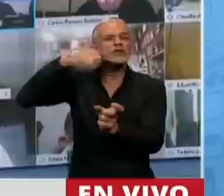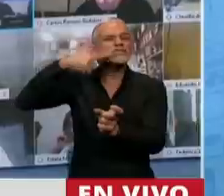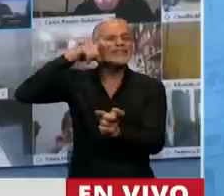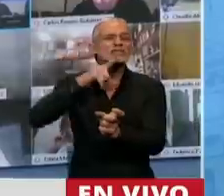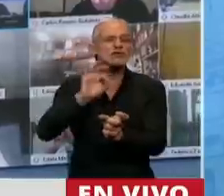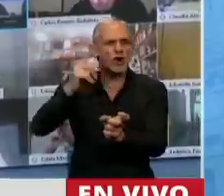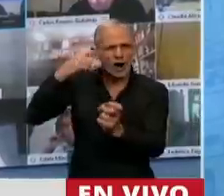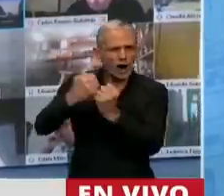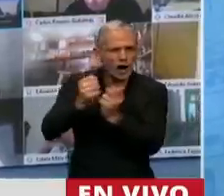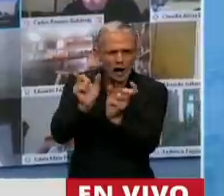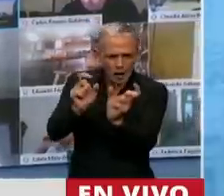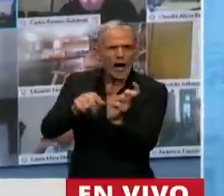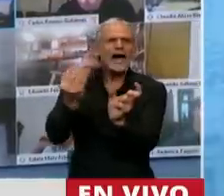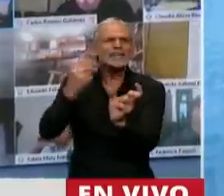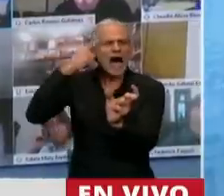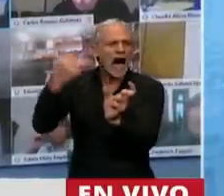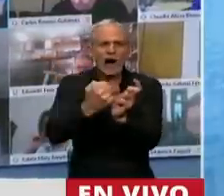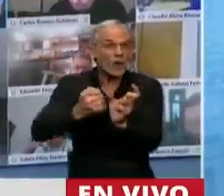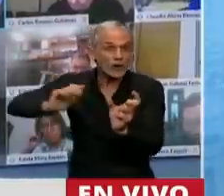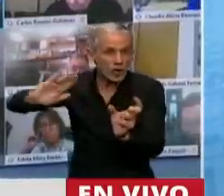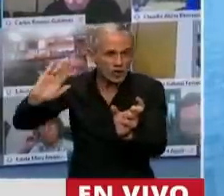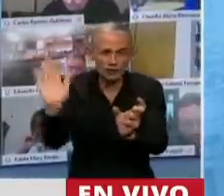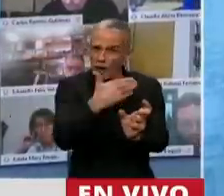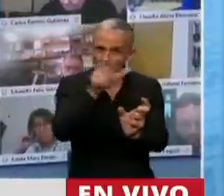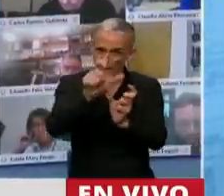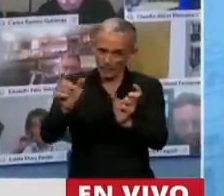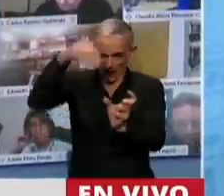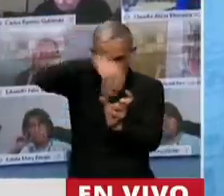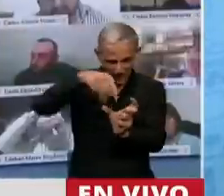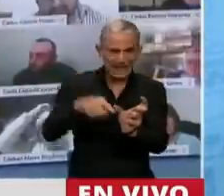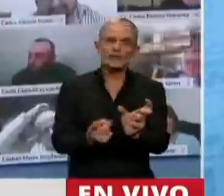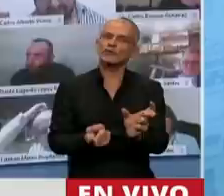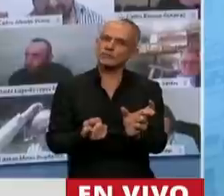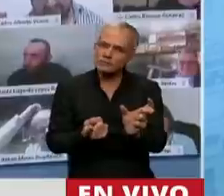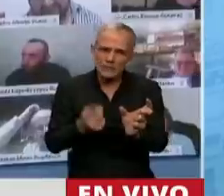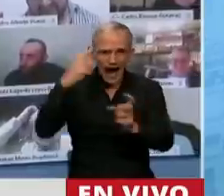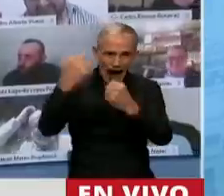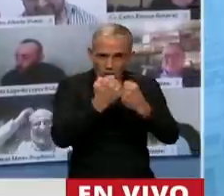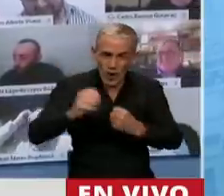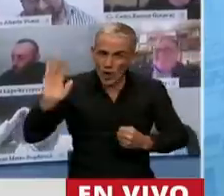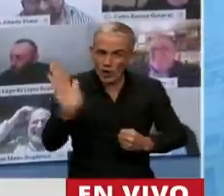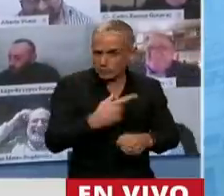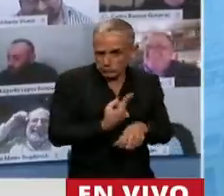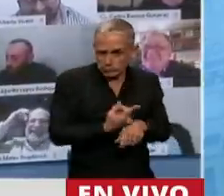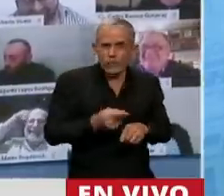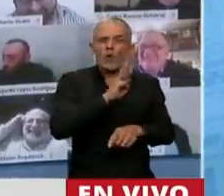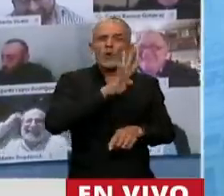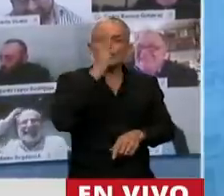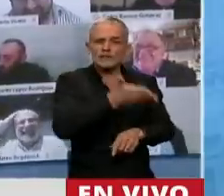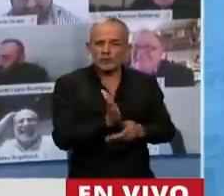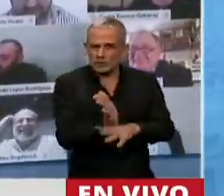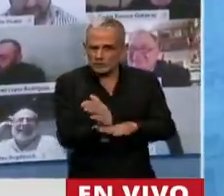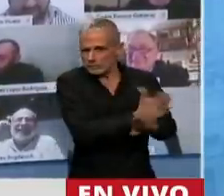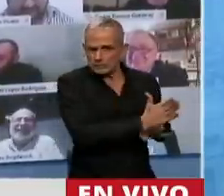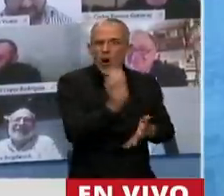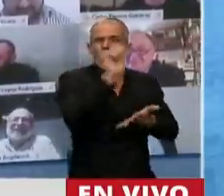Consenso es el acuerdo de todos los miembros y no puede haber acuerdo de todos los miembros cuando el 45%